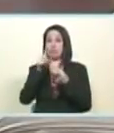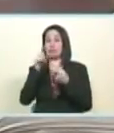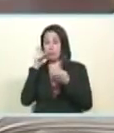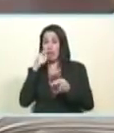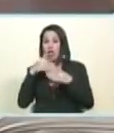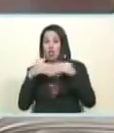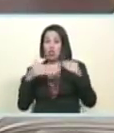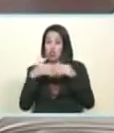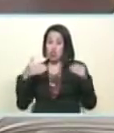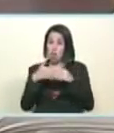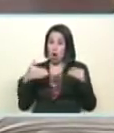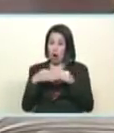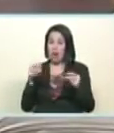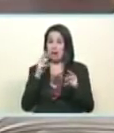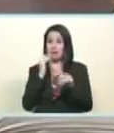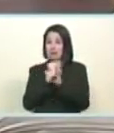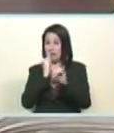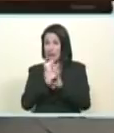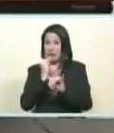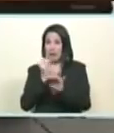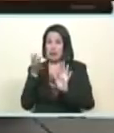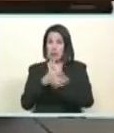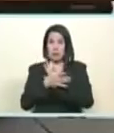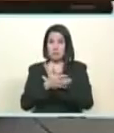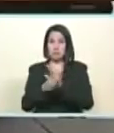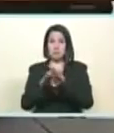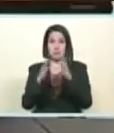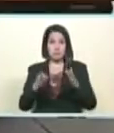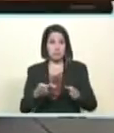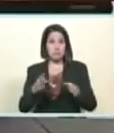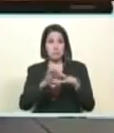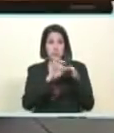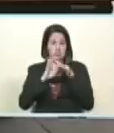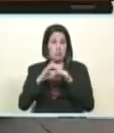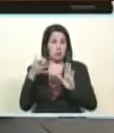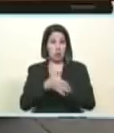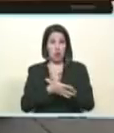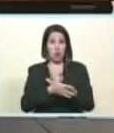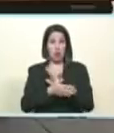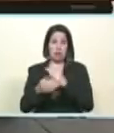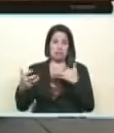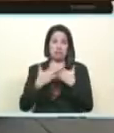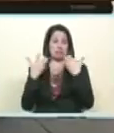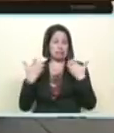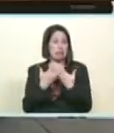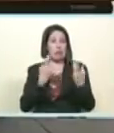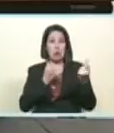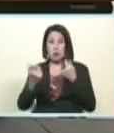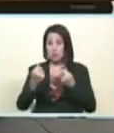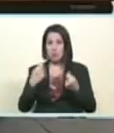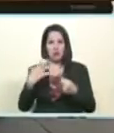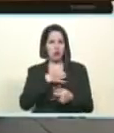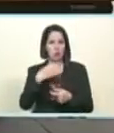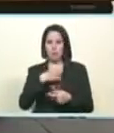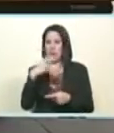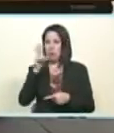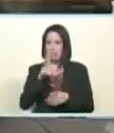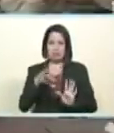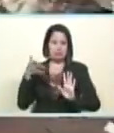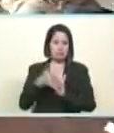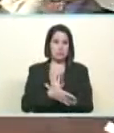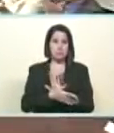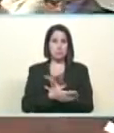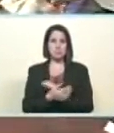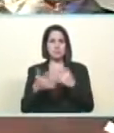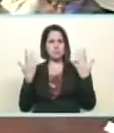Today y de la de la guerra económica que no va a poder con nuestro país no ha podido ni va a poder bajo ningún aspecto